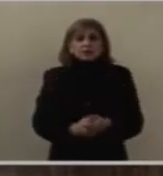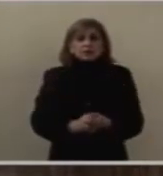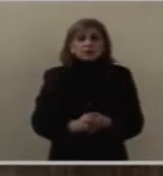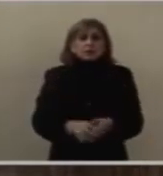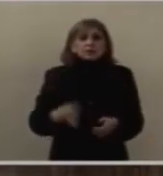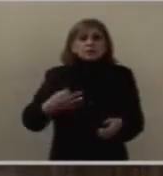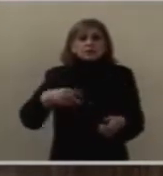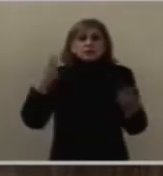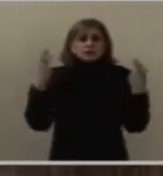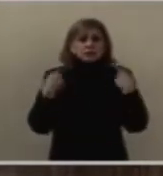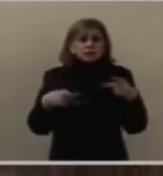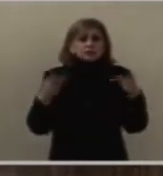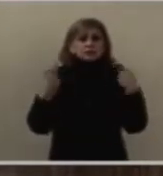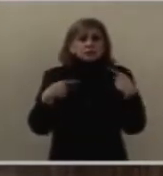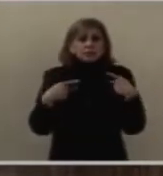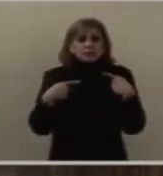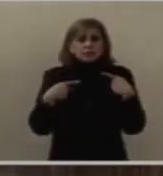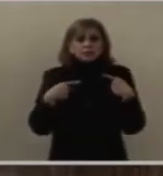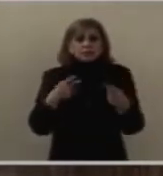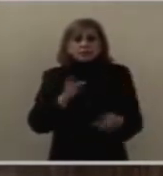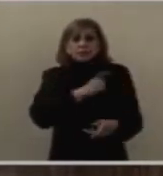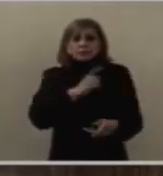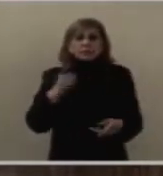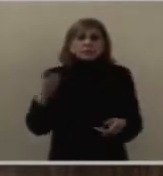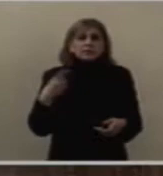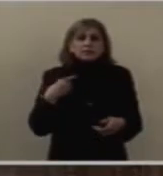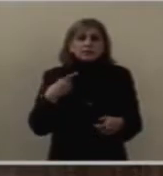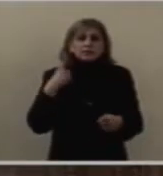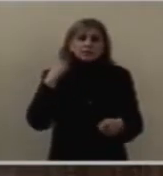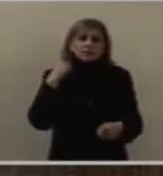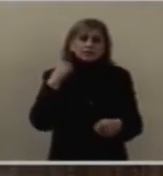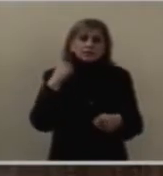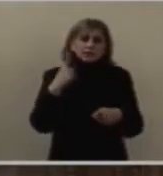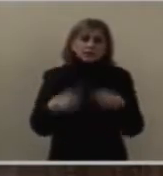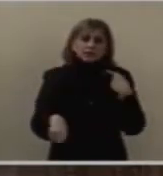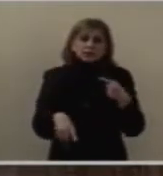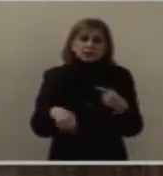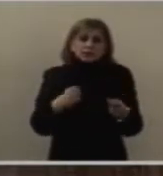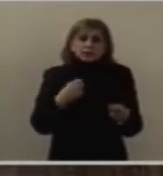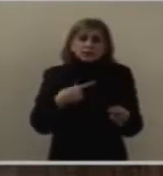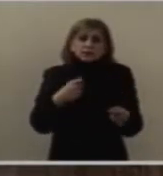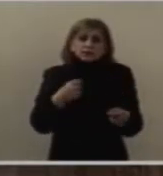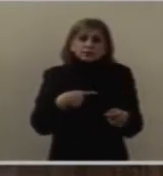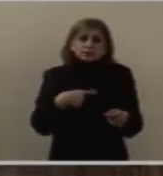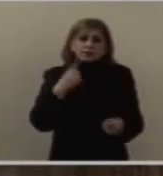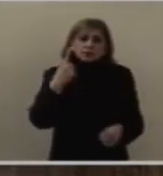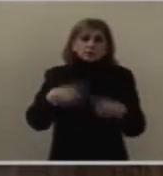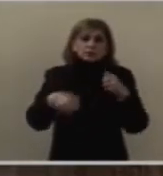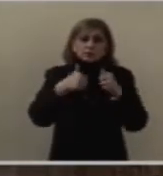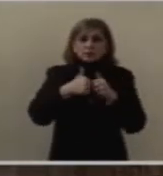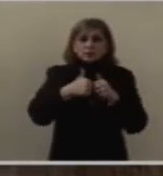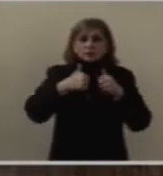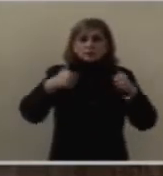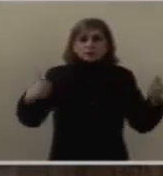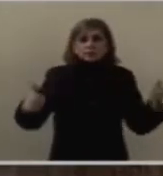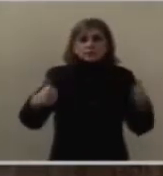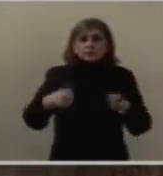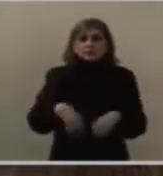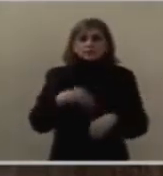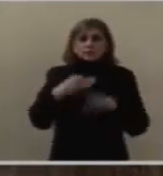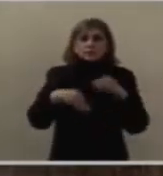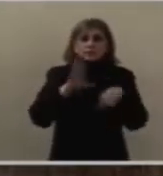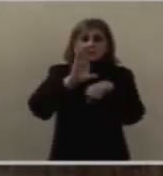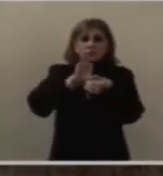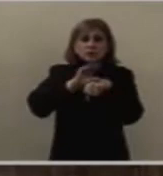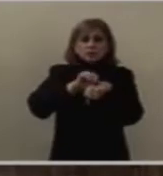la persona tiene que desprenderse de ella misma y dejarse llenar por el